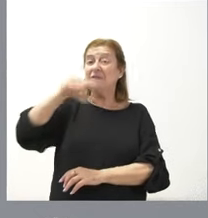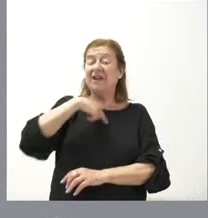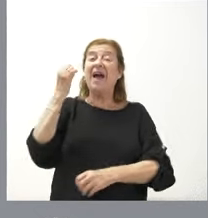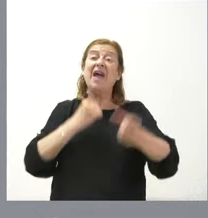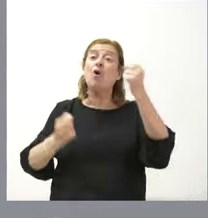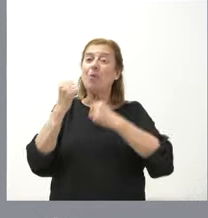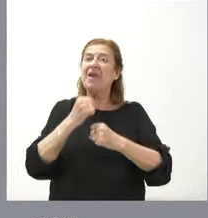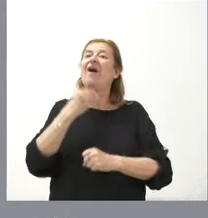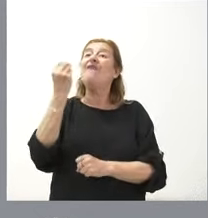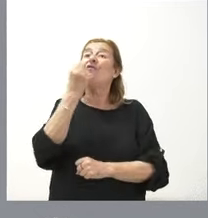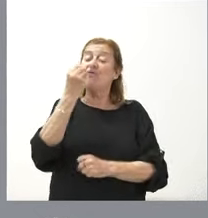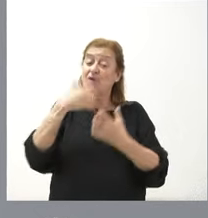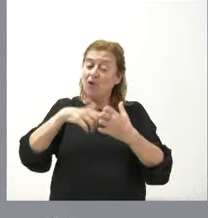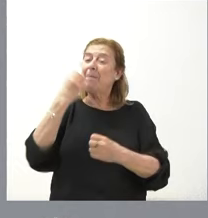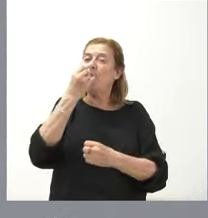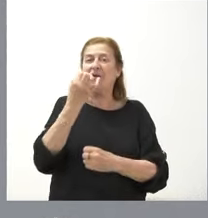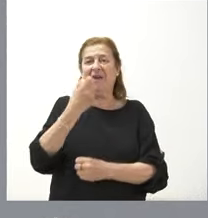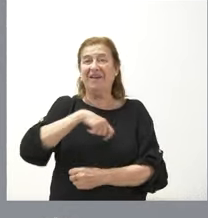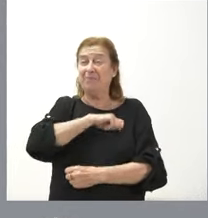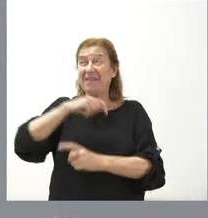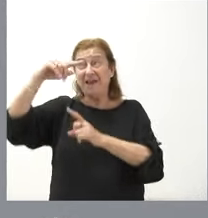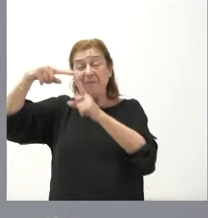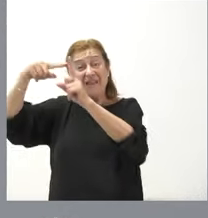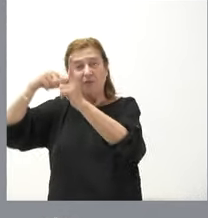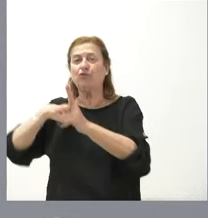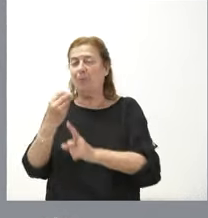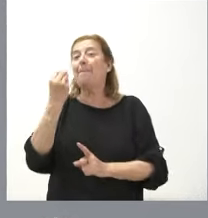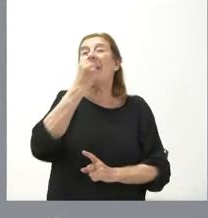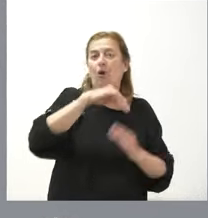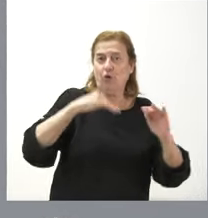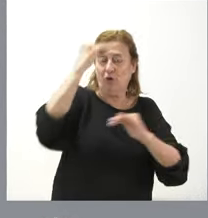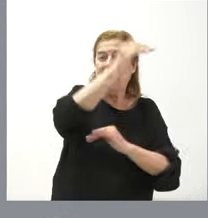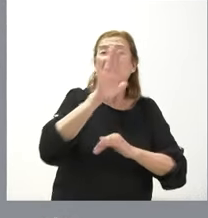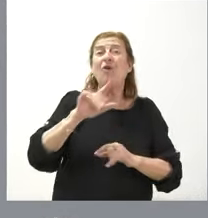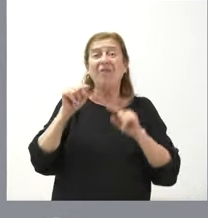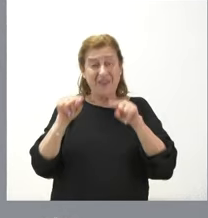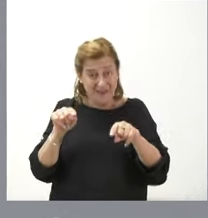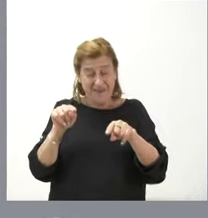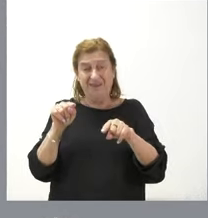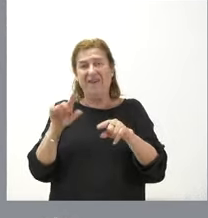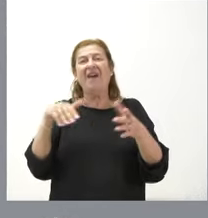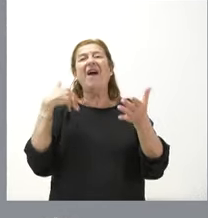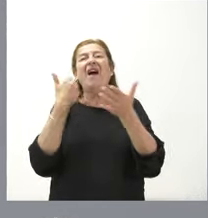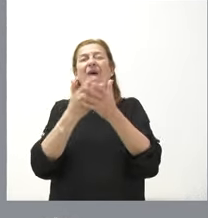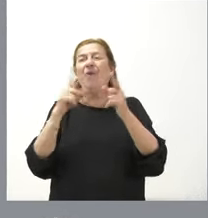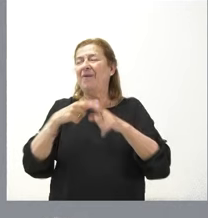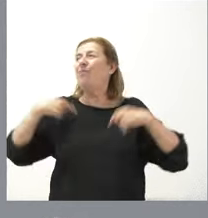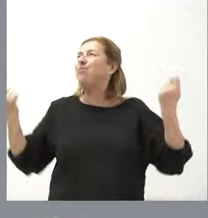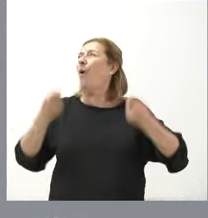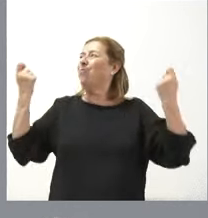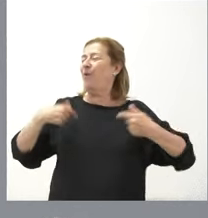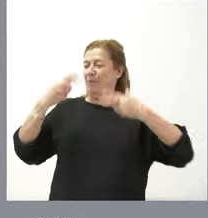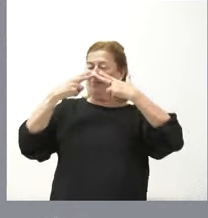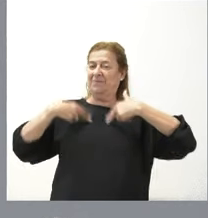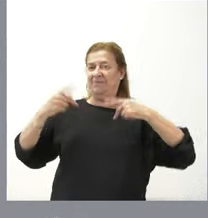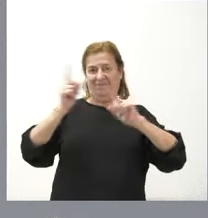funcionando mejor que la media española pero de ahí a la autobombo tiene que haber mucha